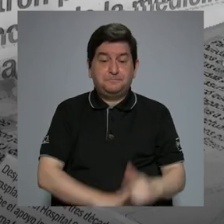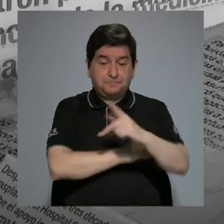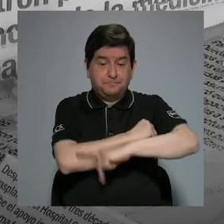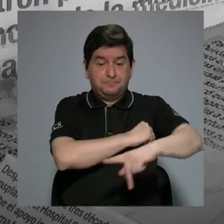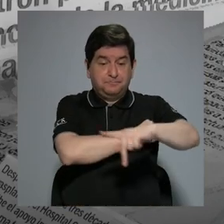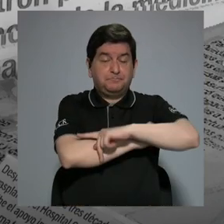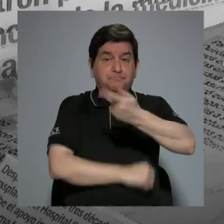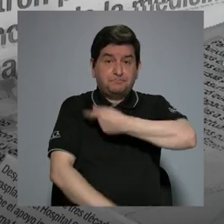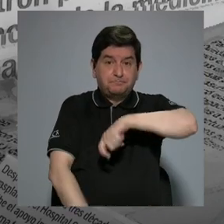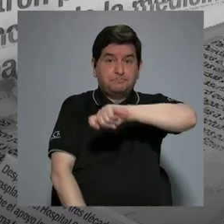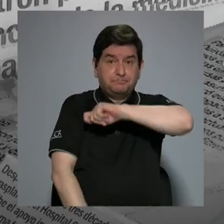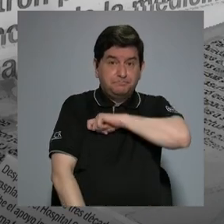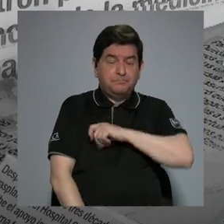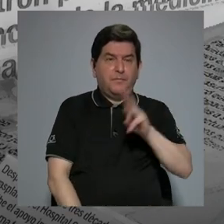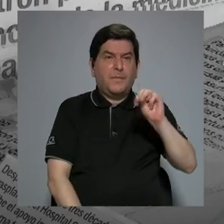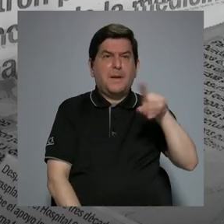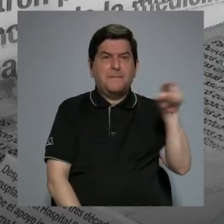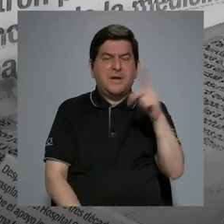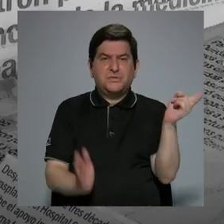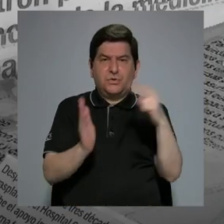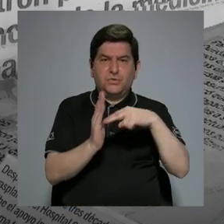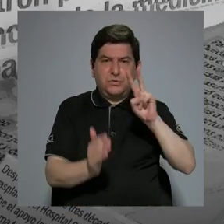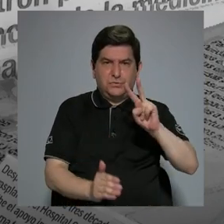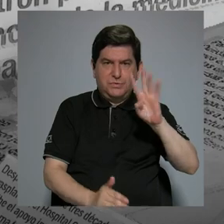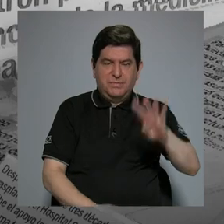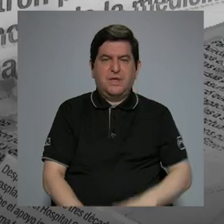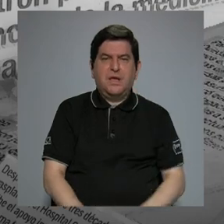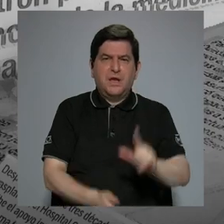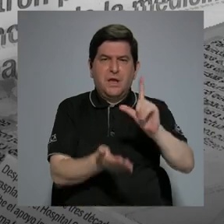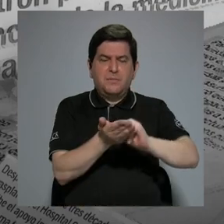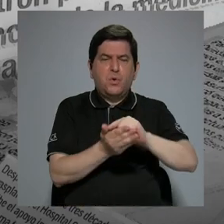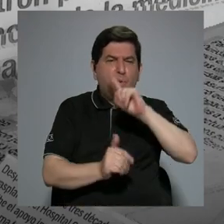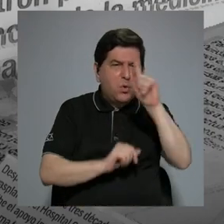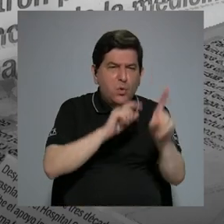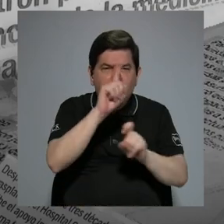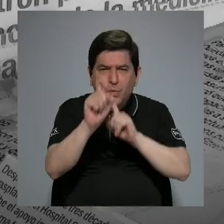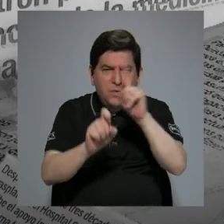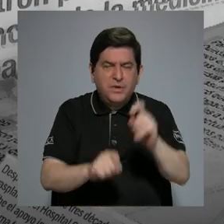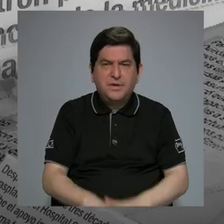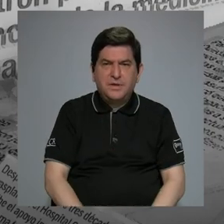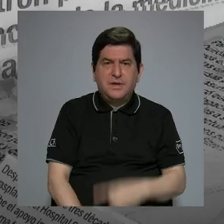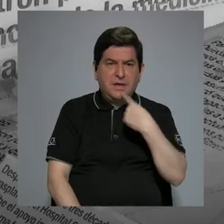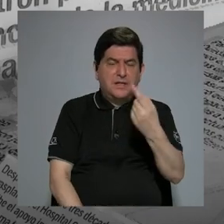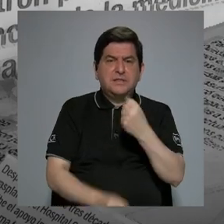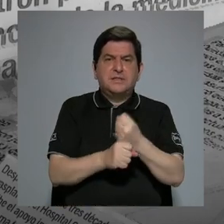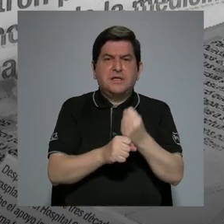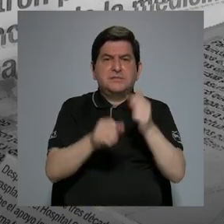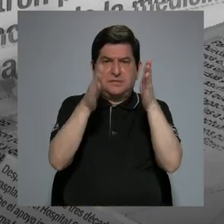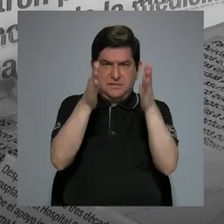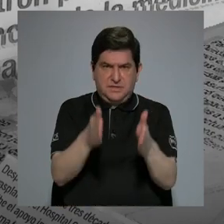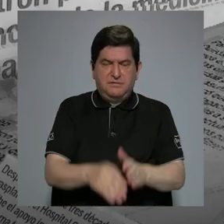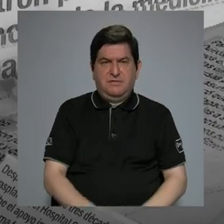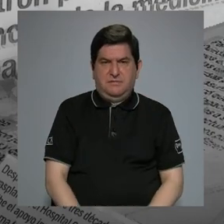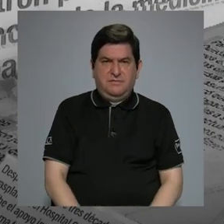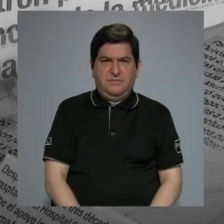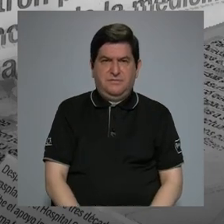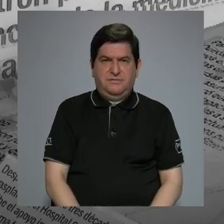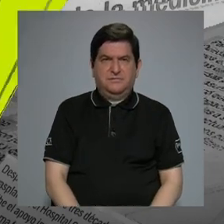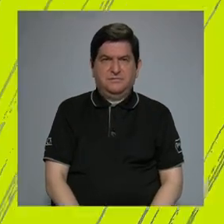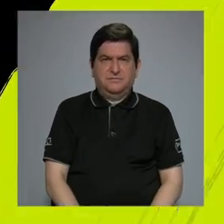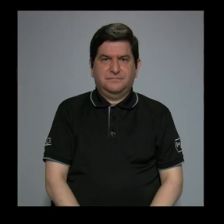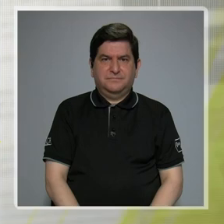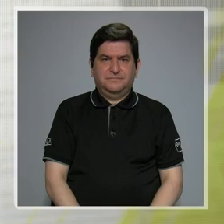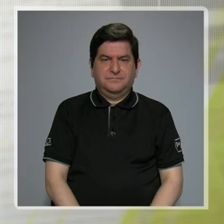país de España en marzo del 2024 publican una encuesta en donde dicen los empleados, en donde se recoge que